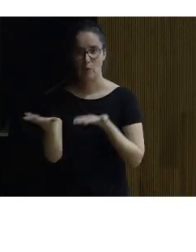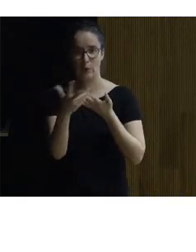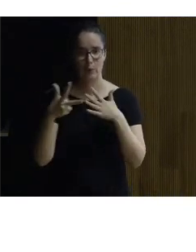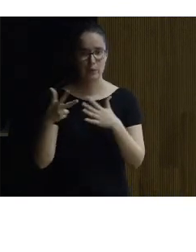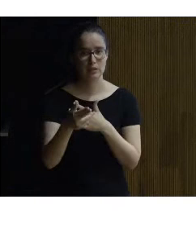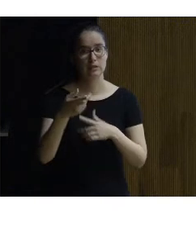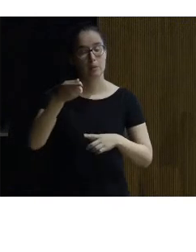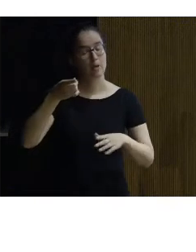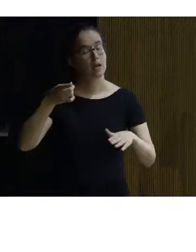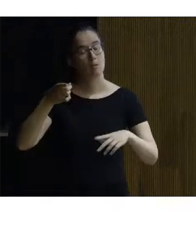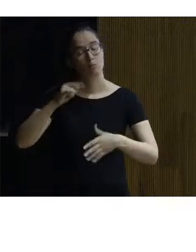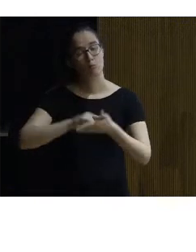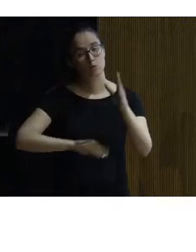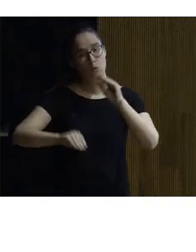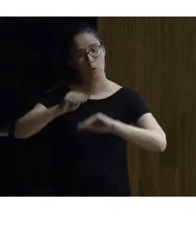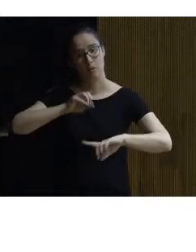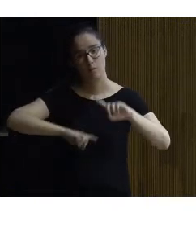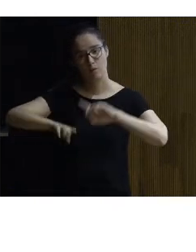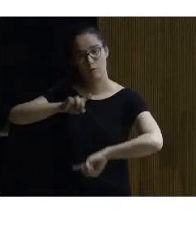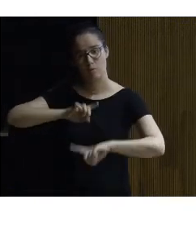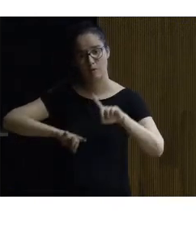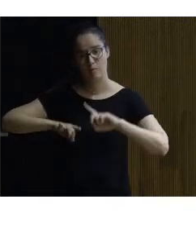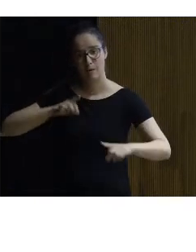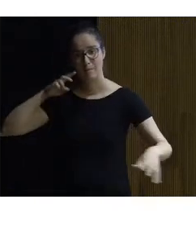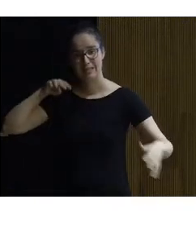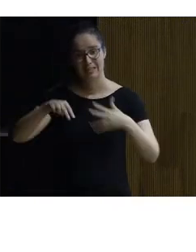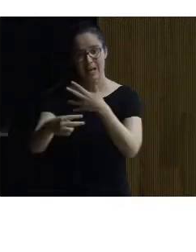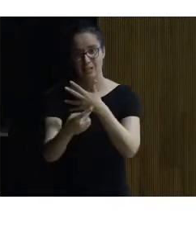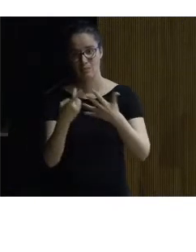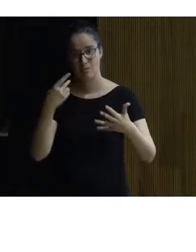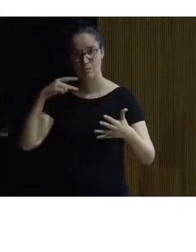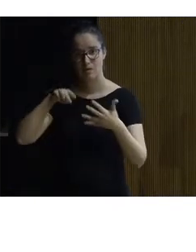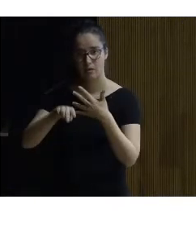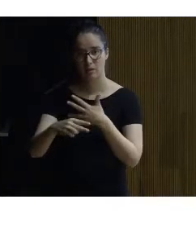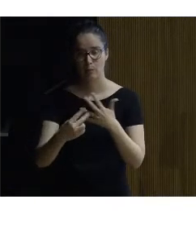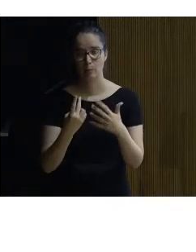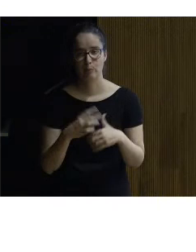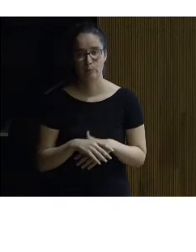otro problema que tenía y con esa vocación de que pase lo más transparente